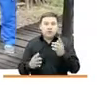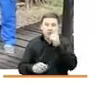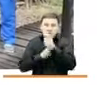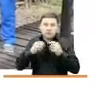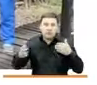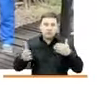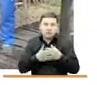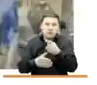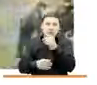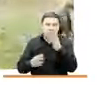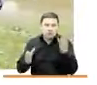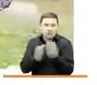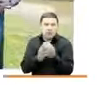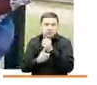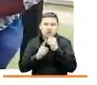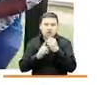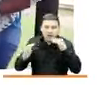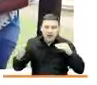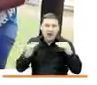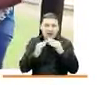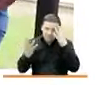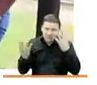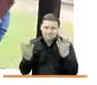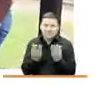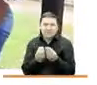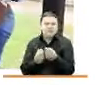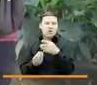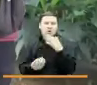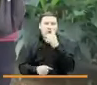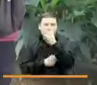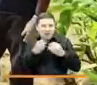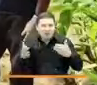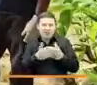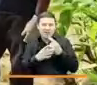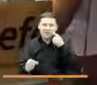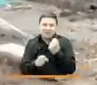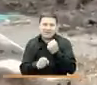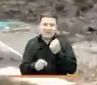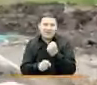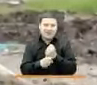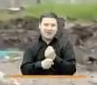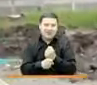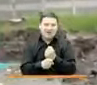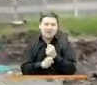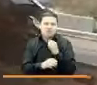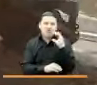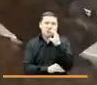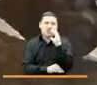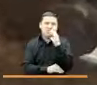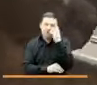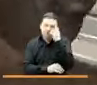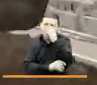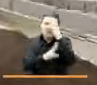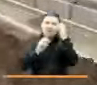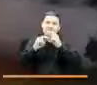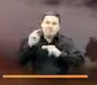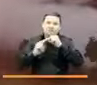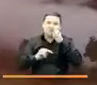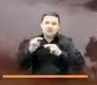el sector de la inclusión social y la reconciliación fue el año de trabajar intensamente por el país que todos soñamos construir.